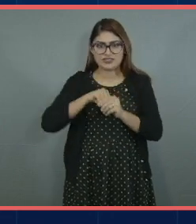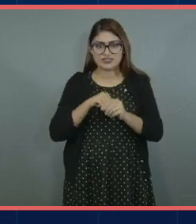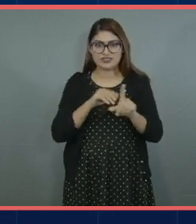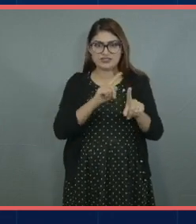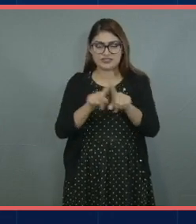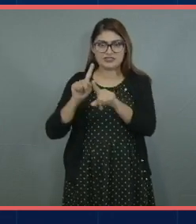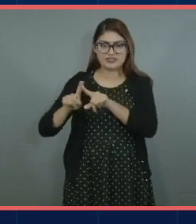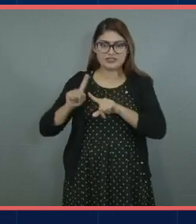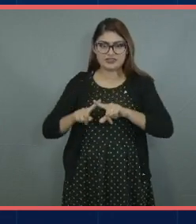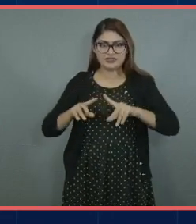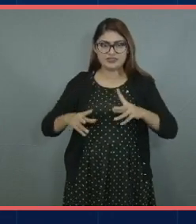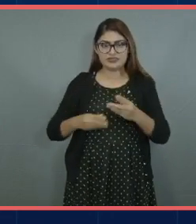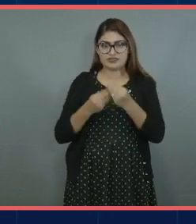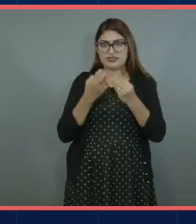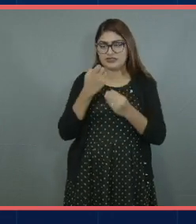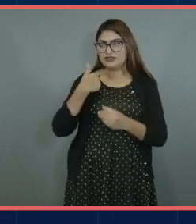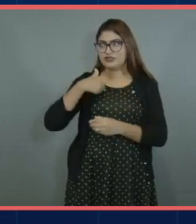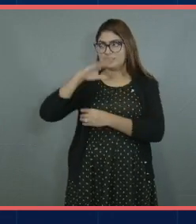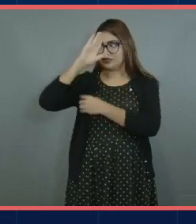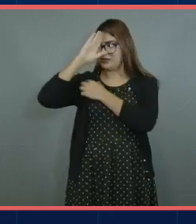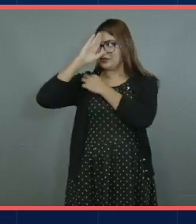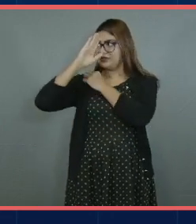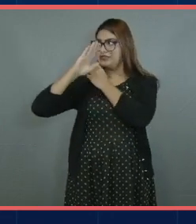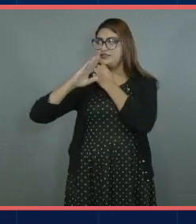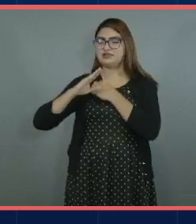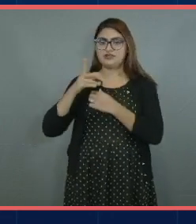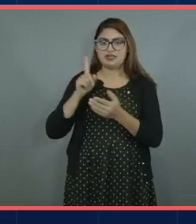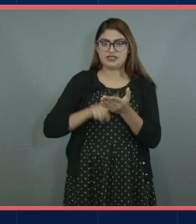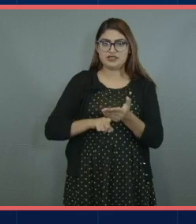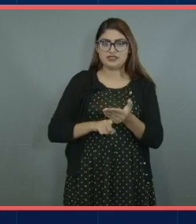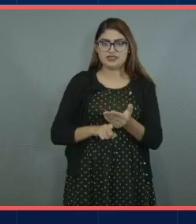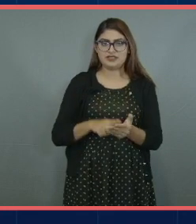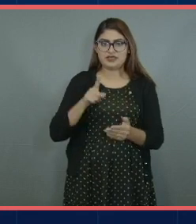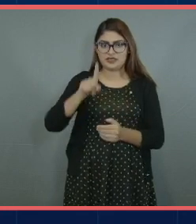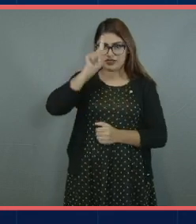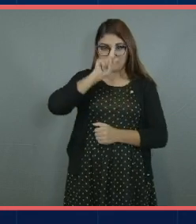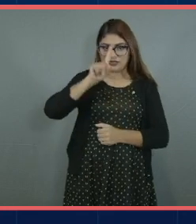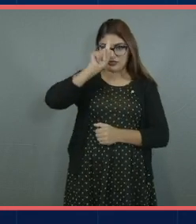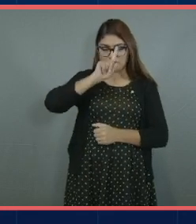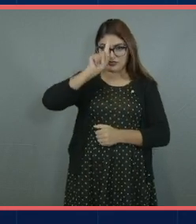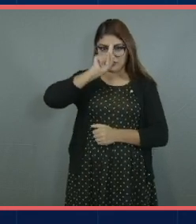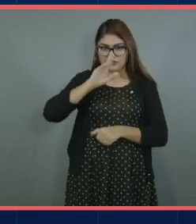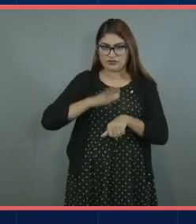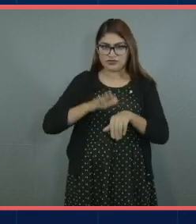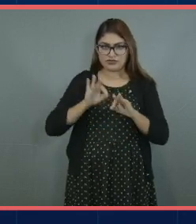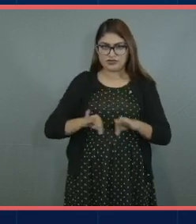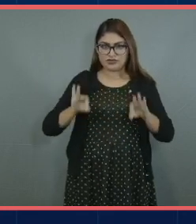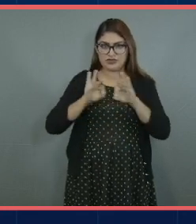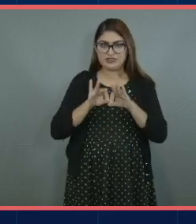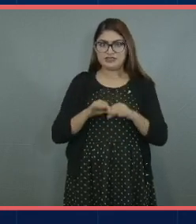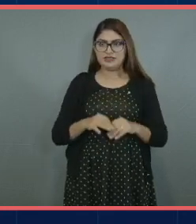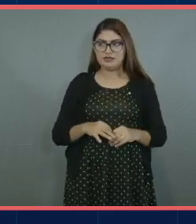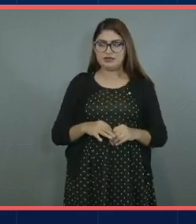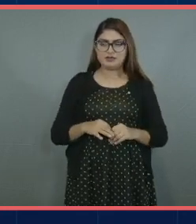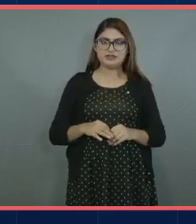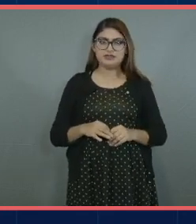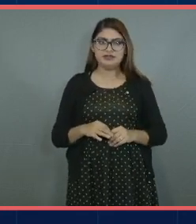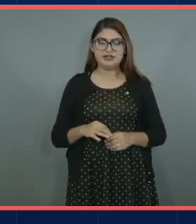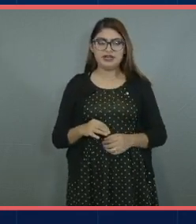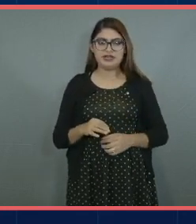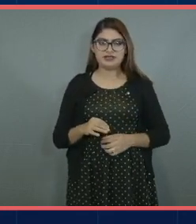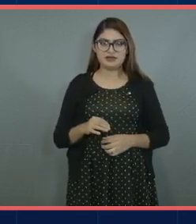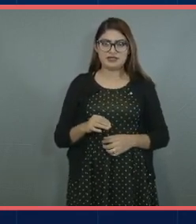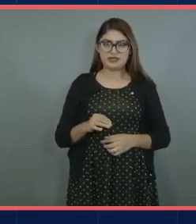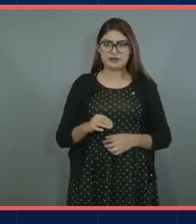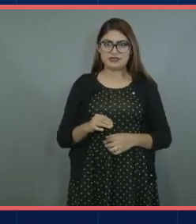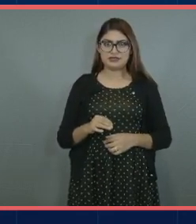entonces yo creo que lo primero o sea el consejo más importante que aunque parece a lo mejor muy